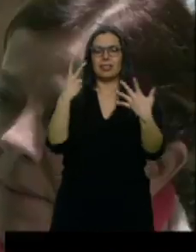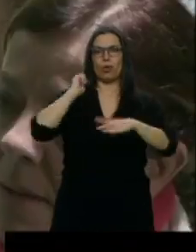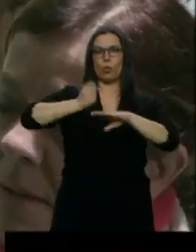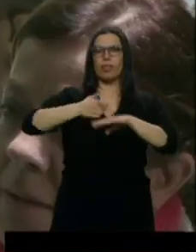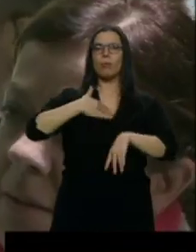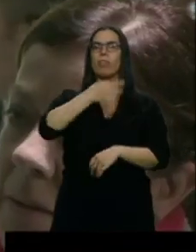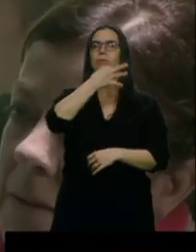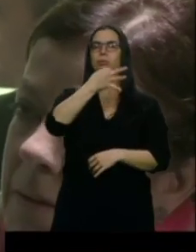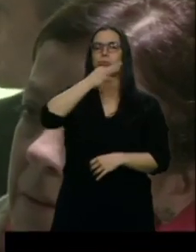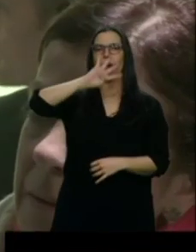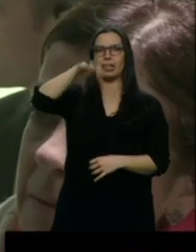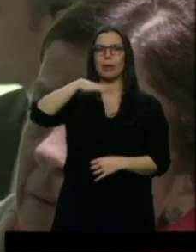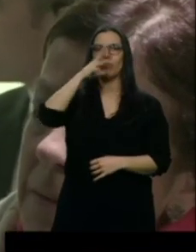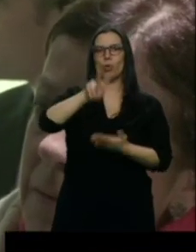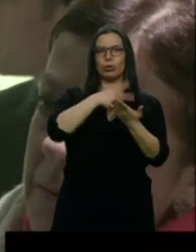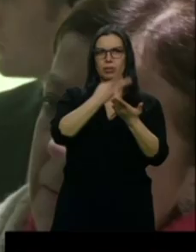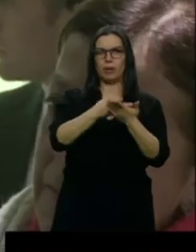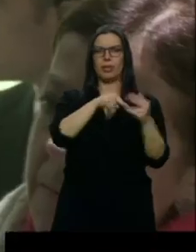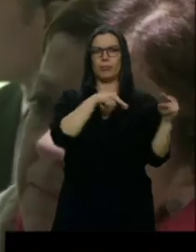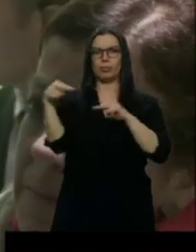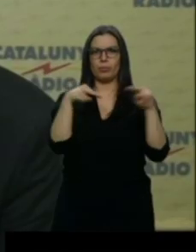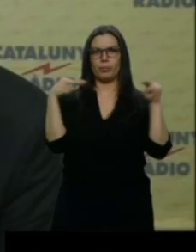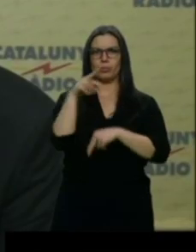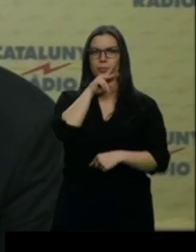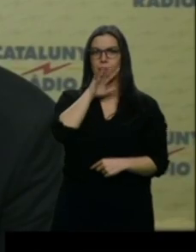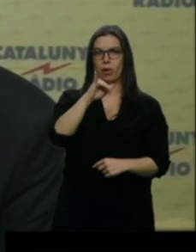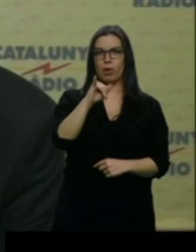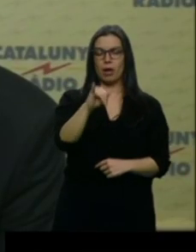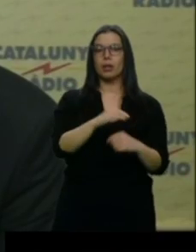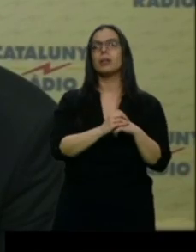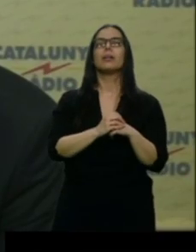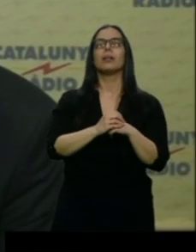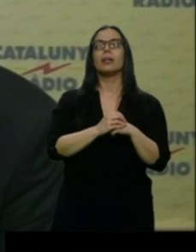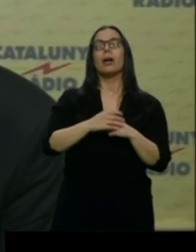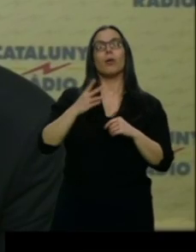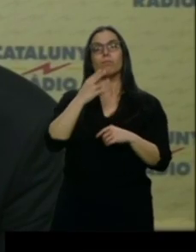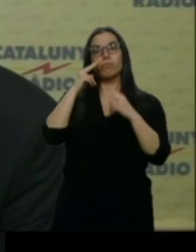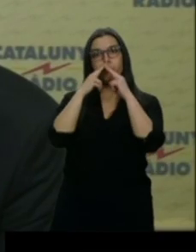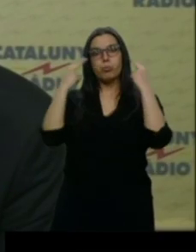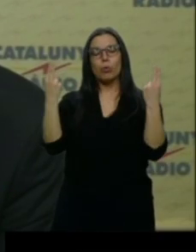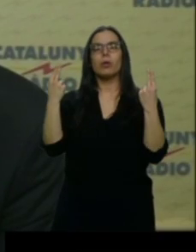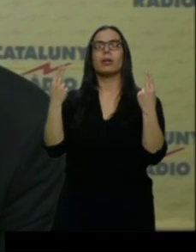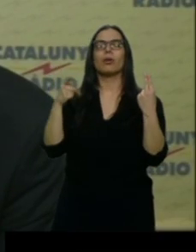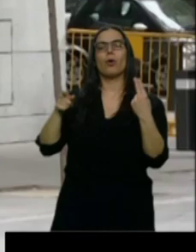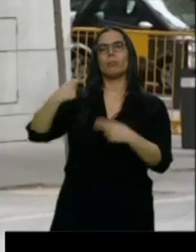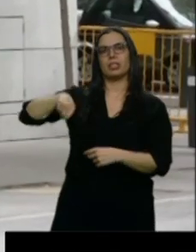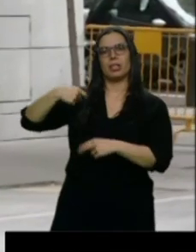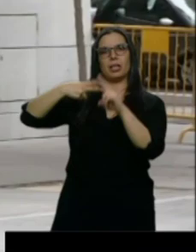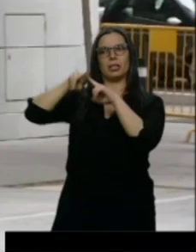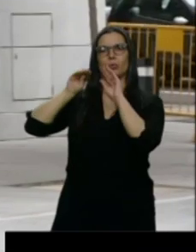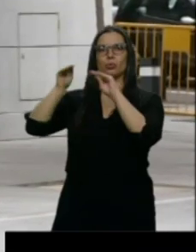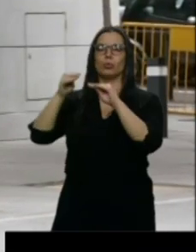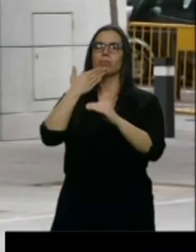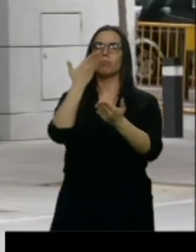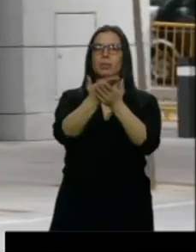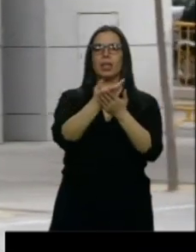traductores. Entre el público y contrato preferente estará Quintorra, que ha pedido que se garantice su seguridad mientras esté en